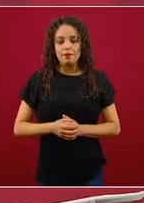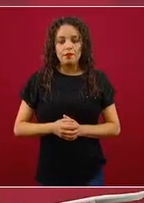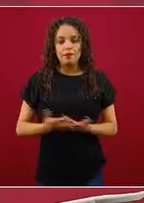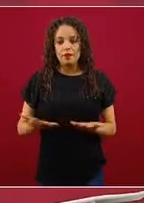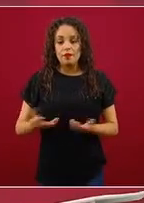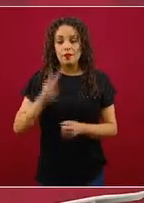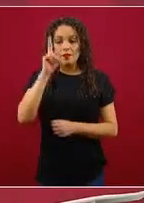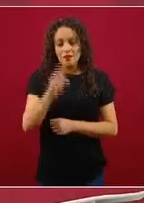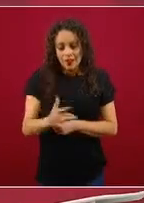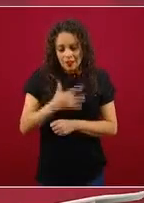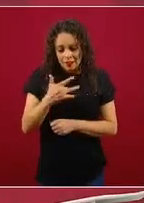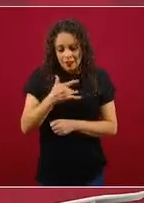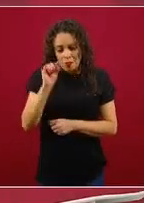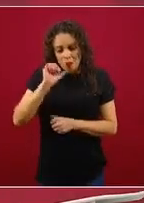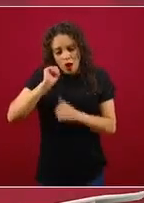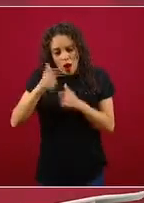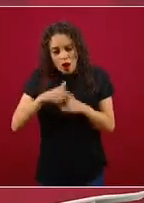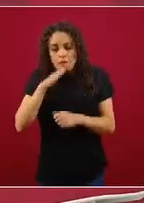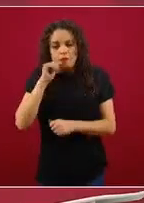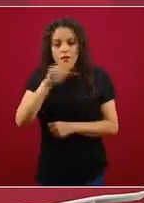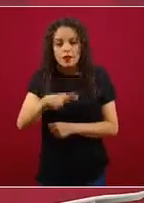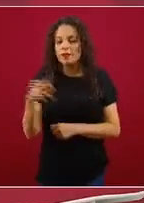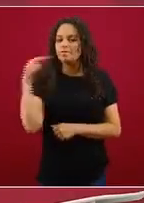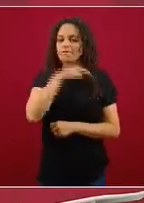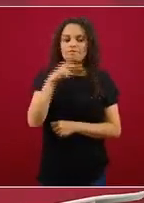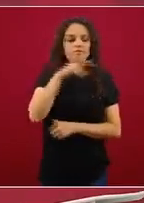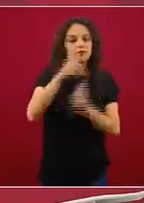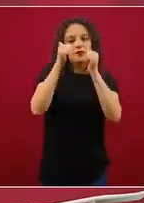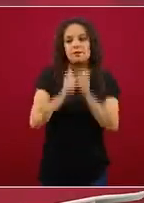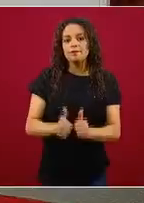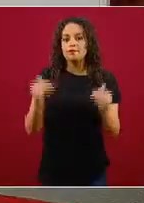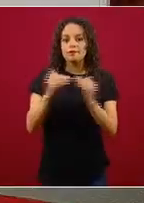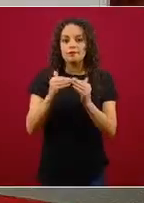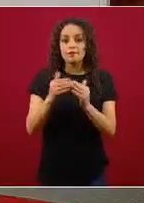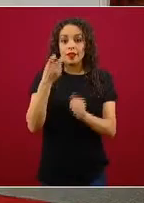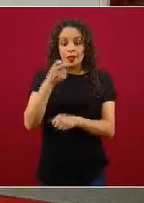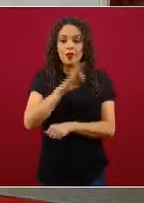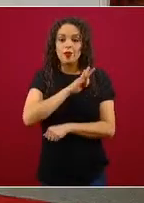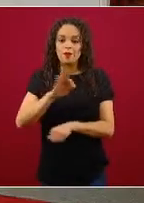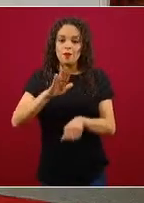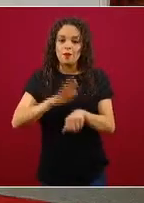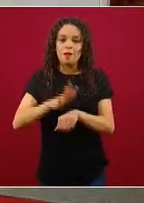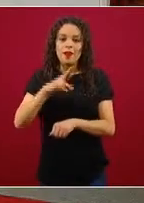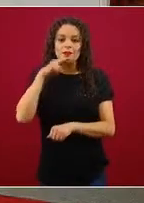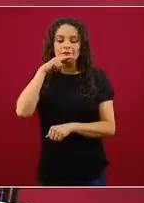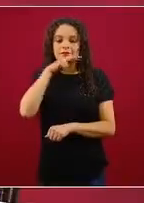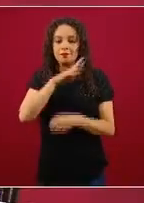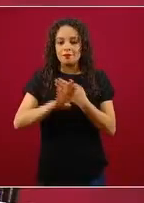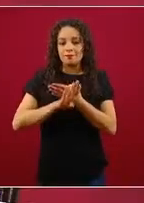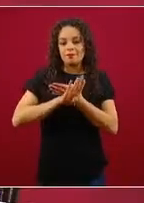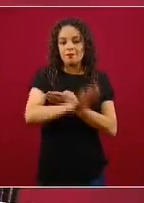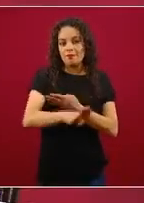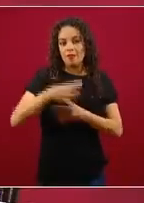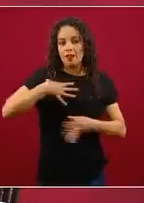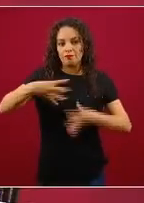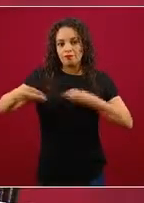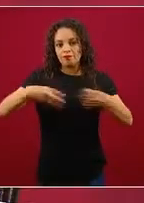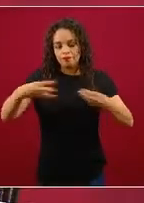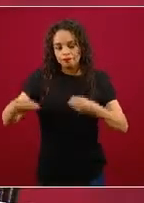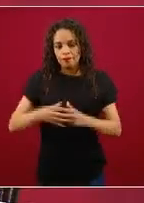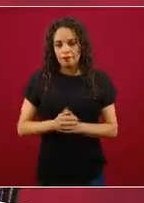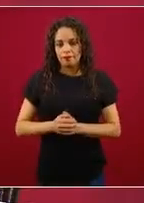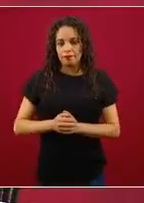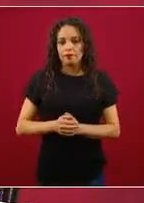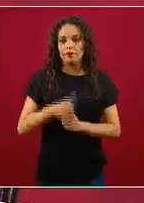Esto sin lugar a dudas, esto permite también reducir el contagio. Al menor síntoma, aislarse, mandar